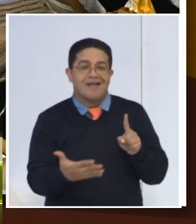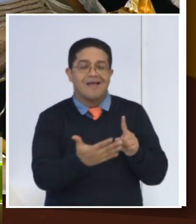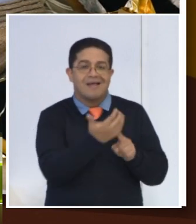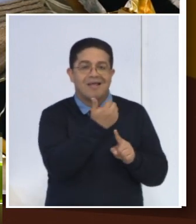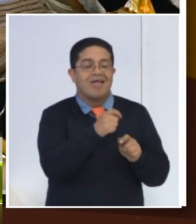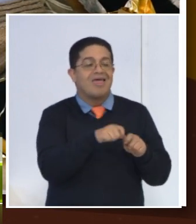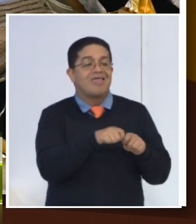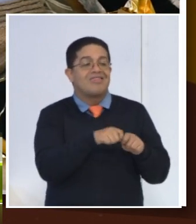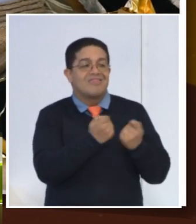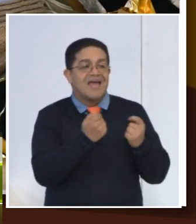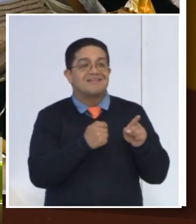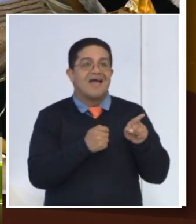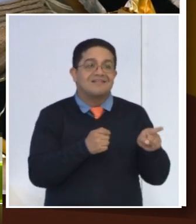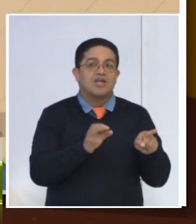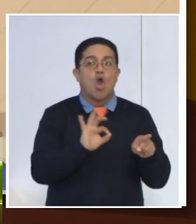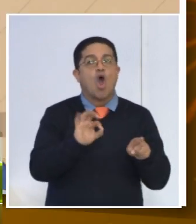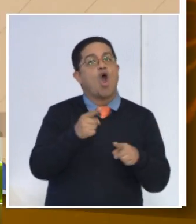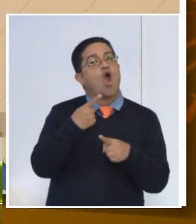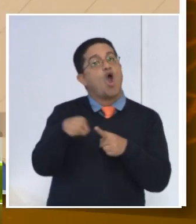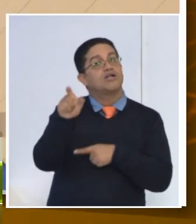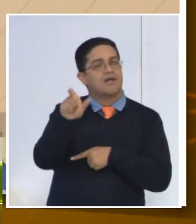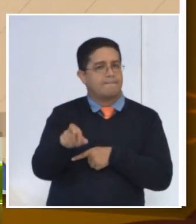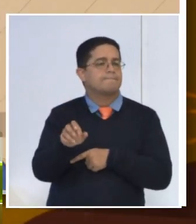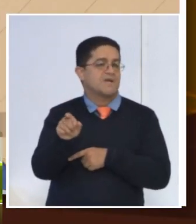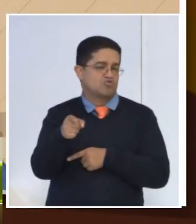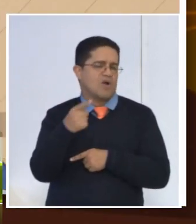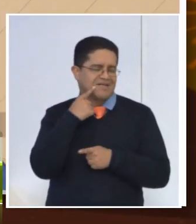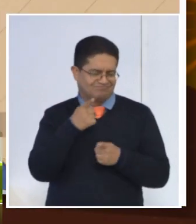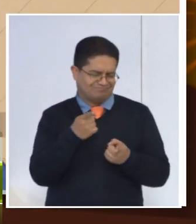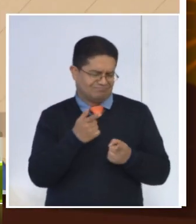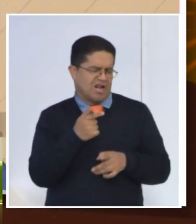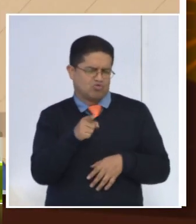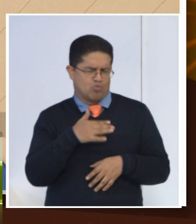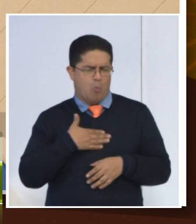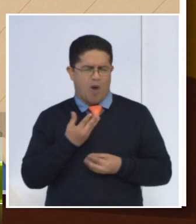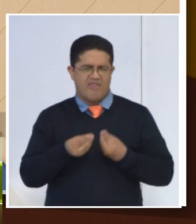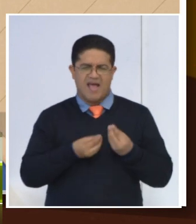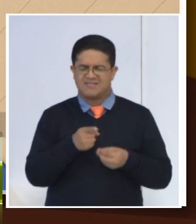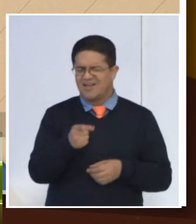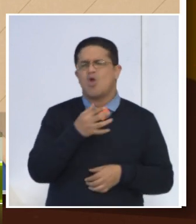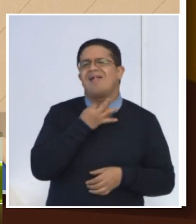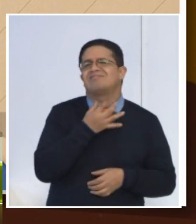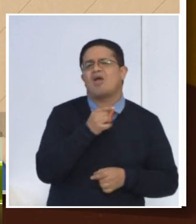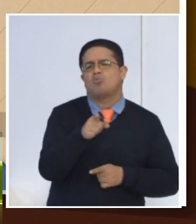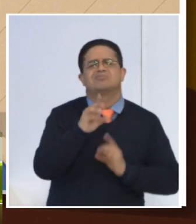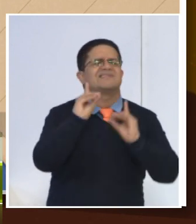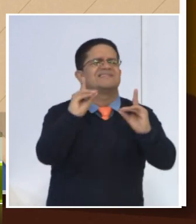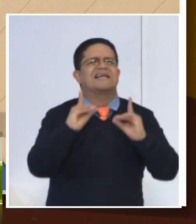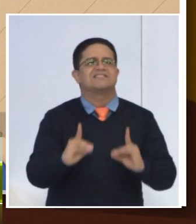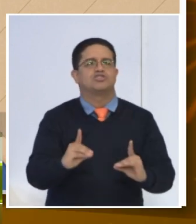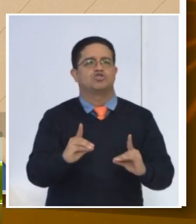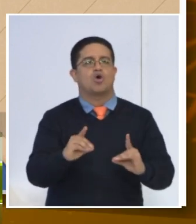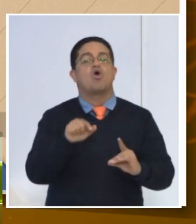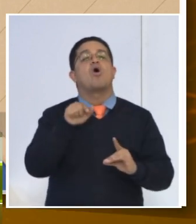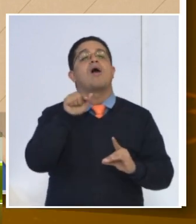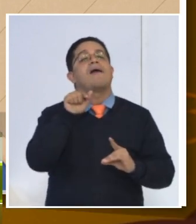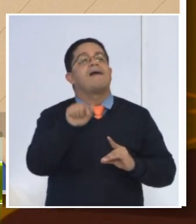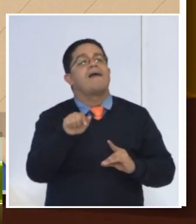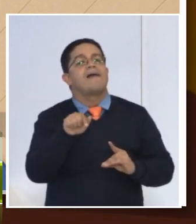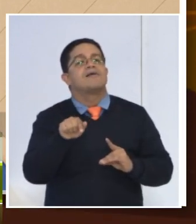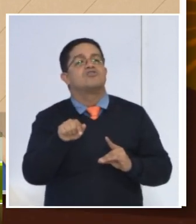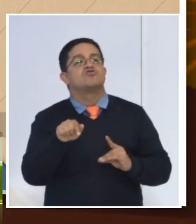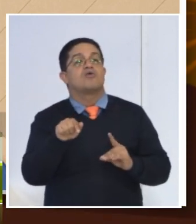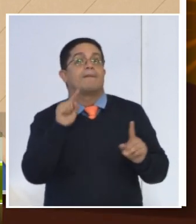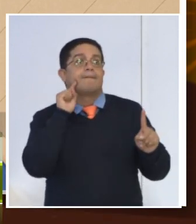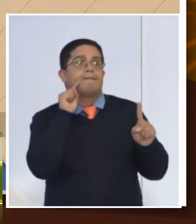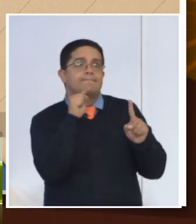daño ni a ti ni a alguien más, plantealo tú porque es algo para ti, es algo de tu placer, de tu gusto, ¿ok? Y eso es cuando nos planteamos